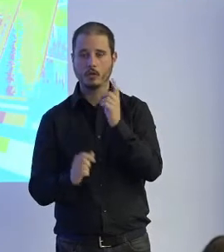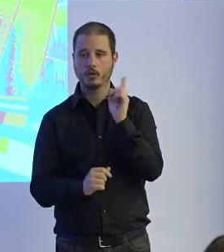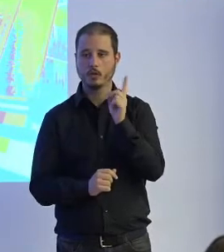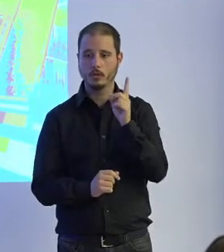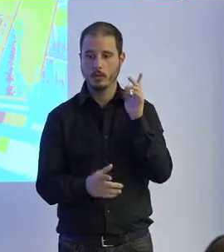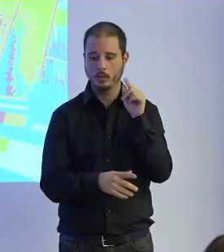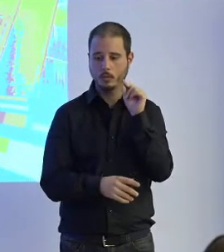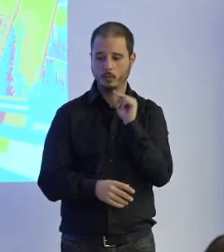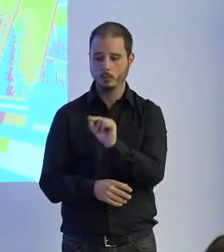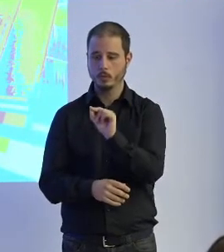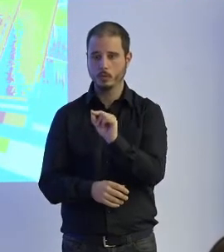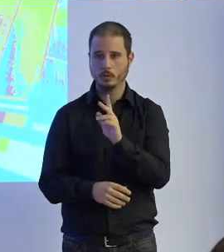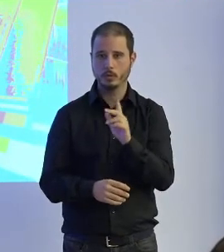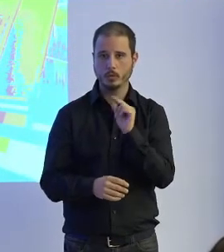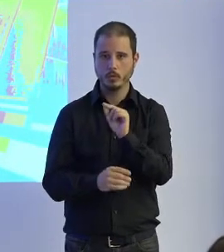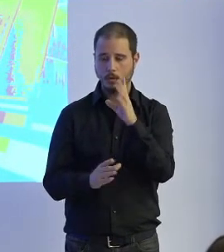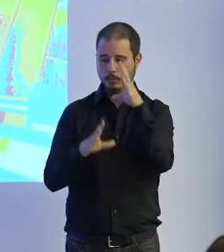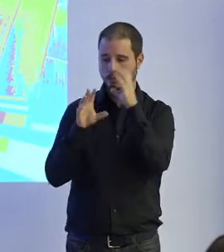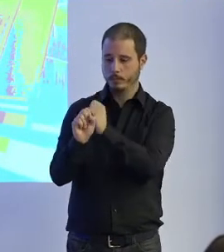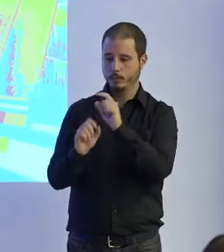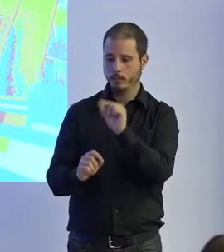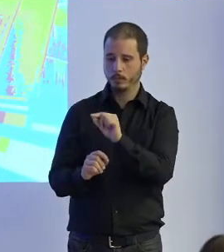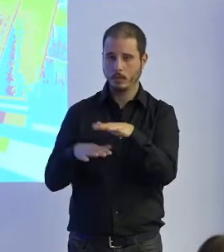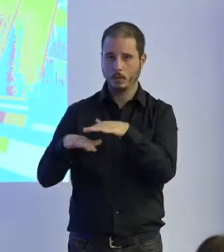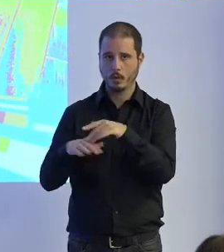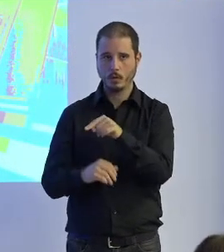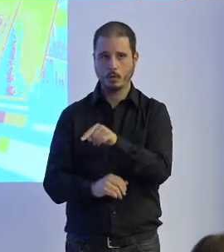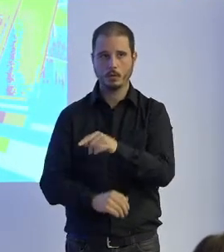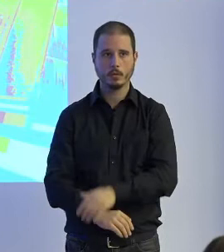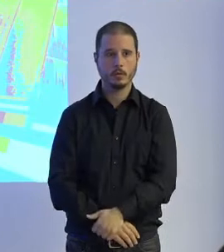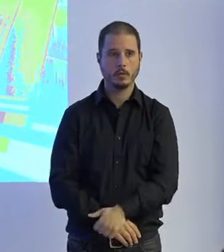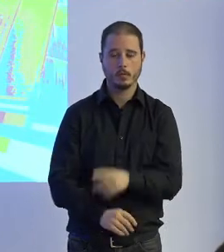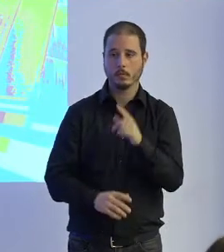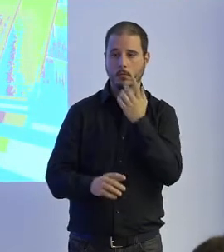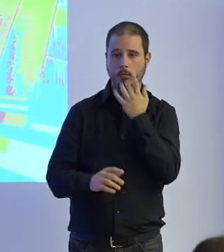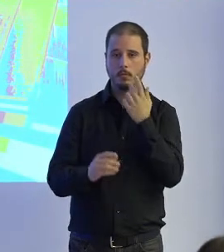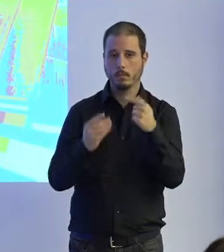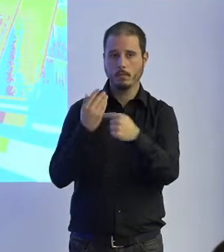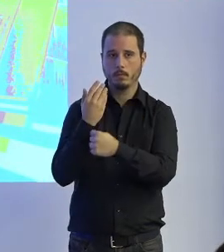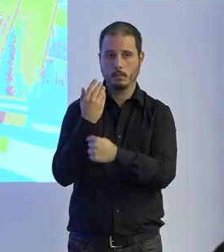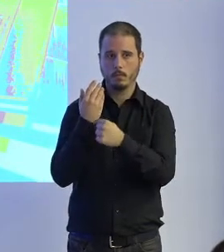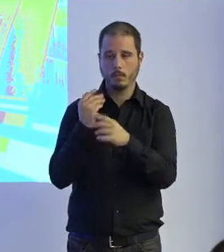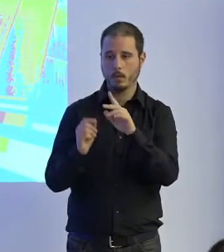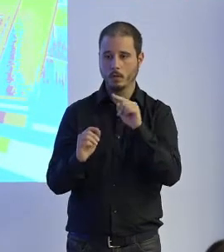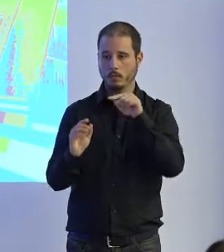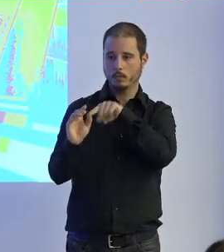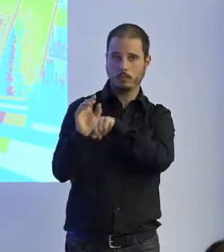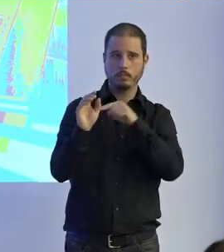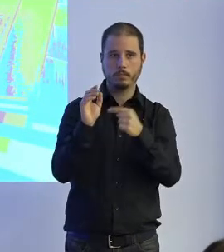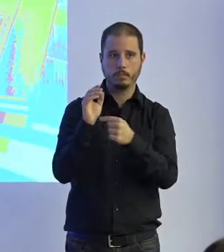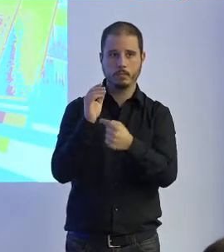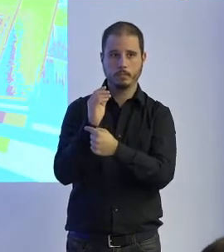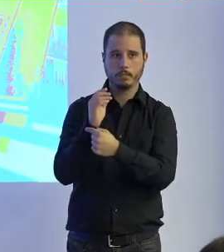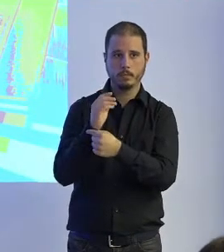el punto un punto el punto de actuación entonces tú puedes llegar a ese punto de diferentes lugares yo quiero llegar